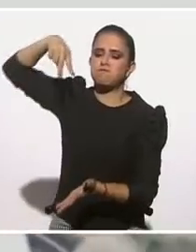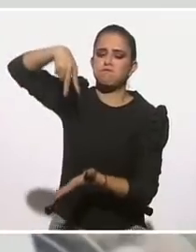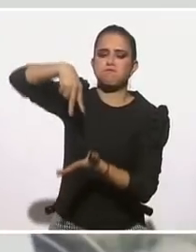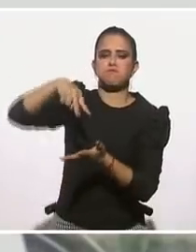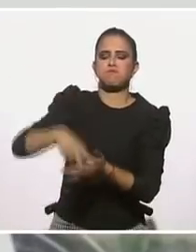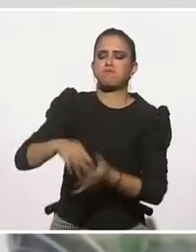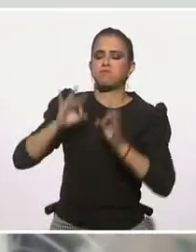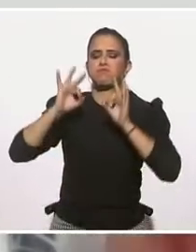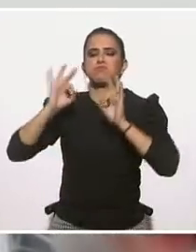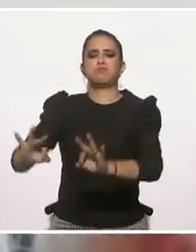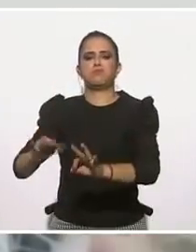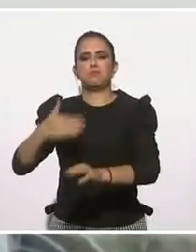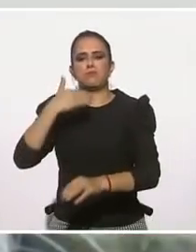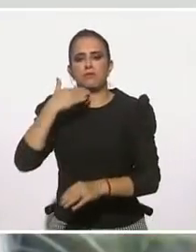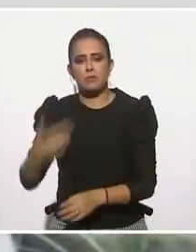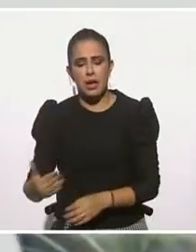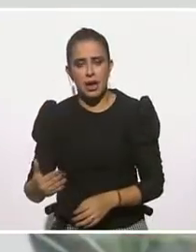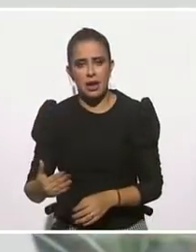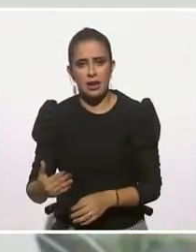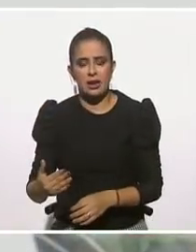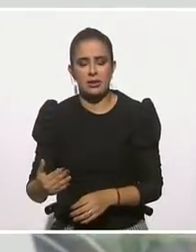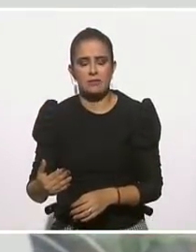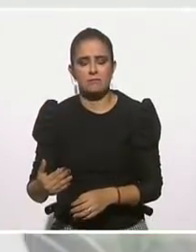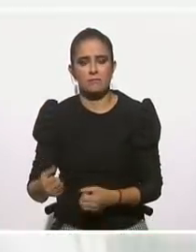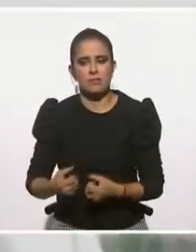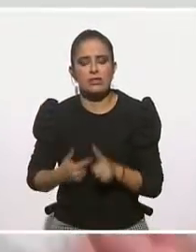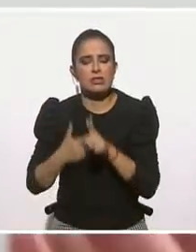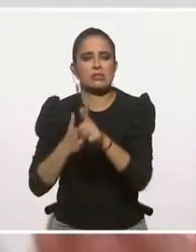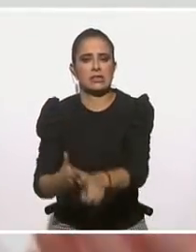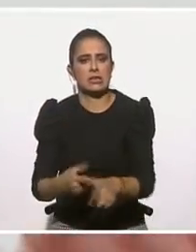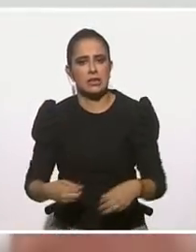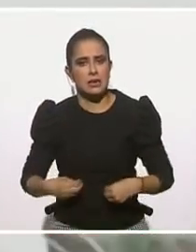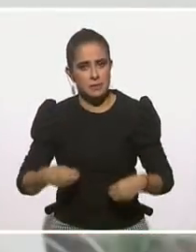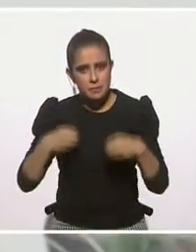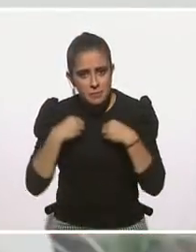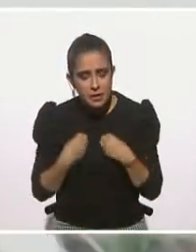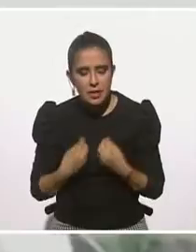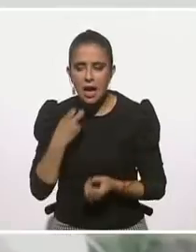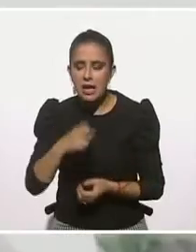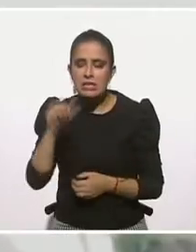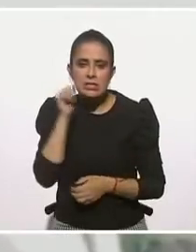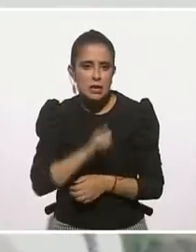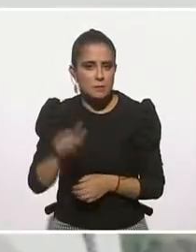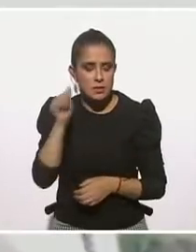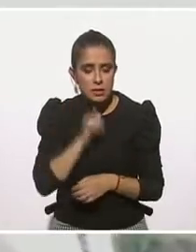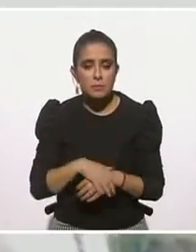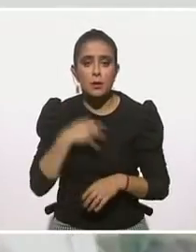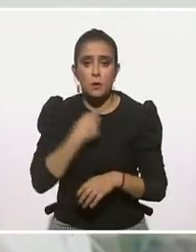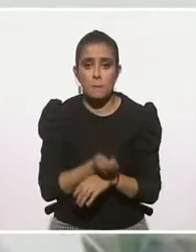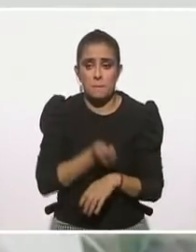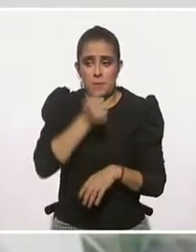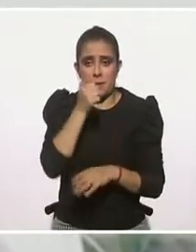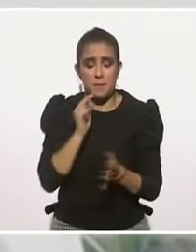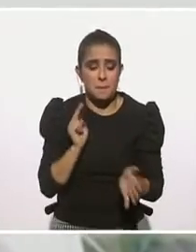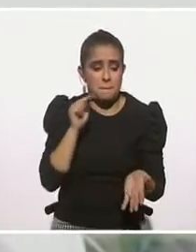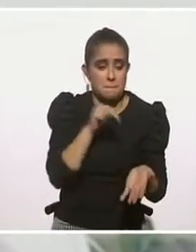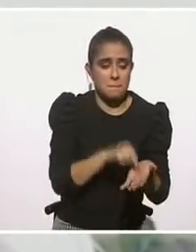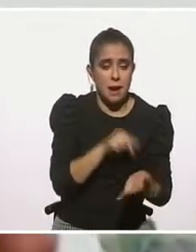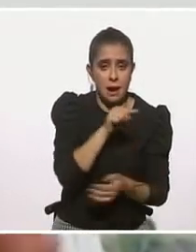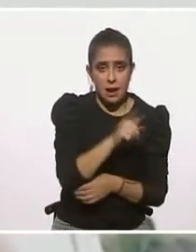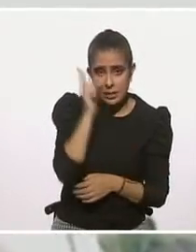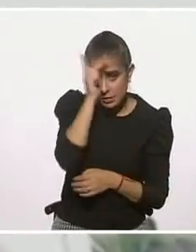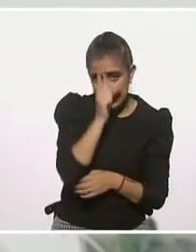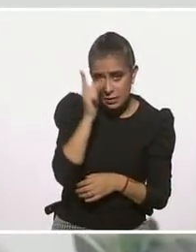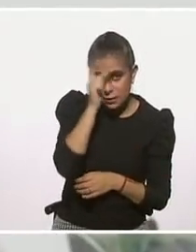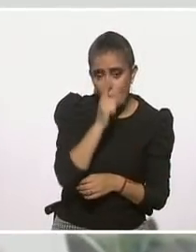no me detiene más que la tierra, me vuelvo a levantar y puedo continuar. Y la primera vez que pisé el consultorio de un psicólogo fue